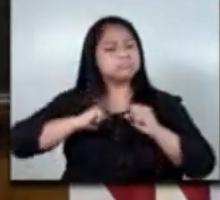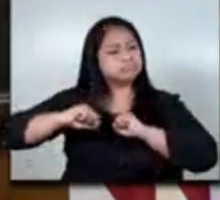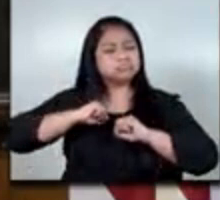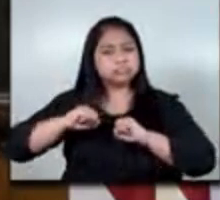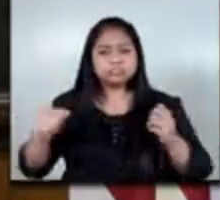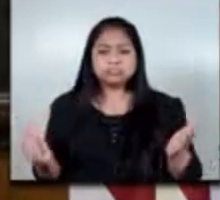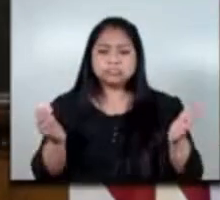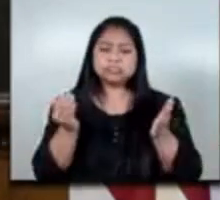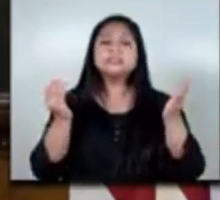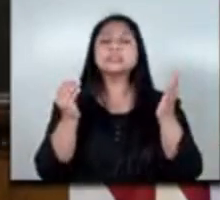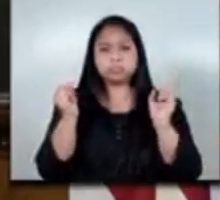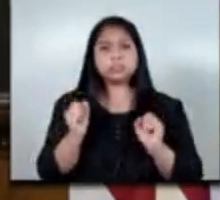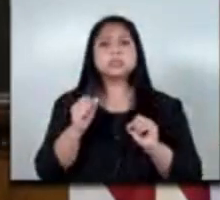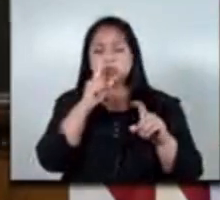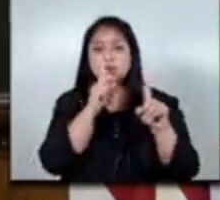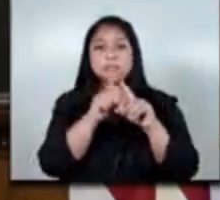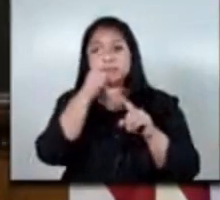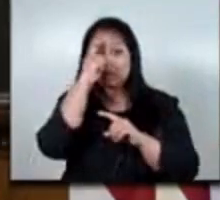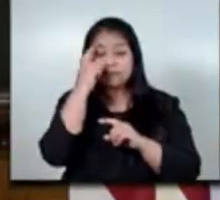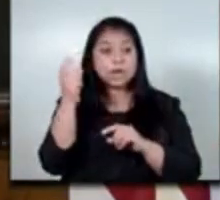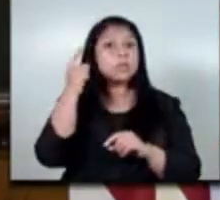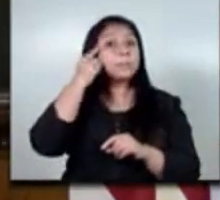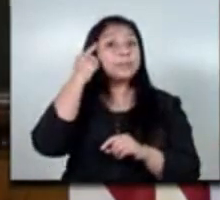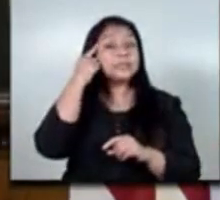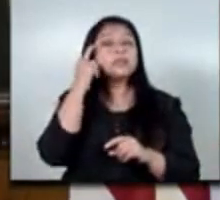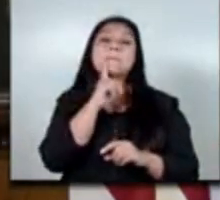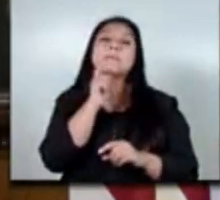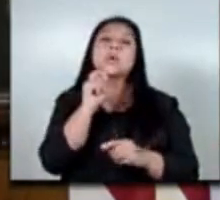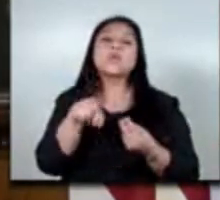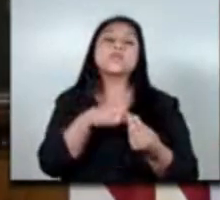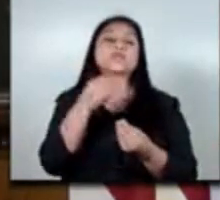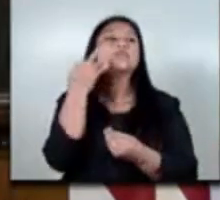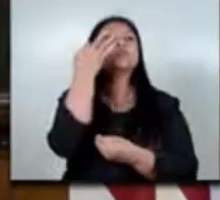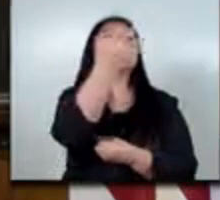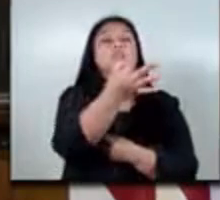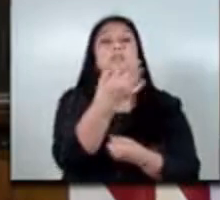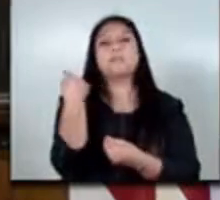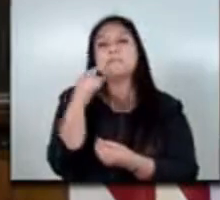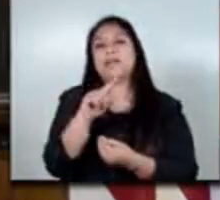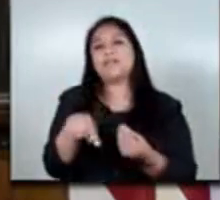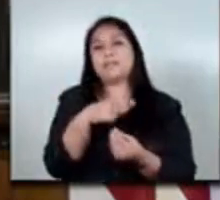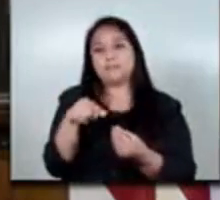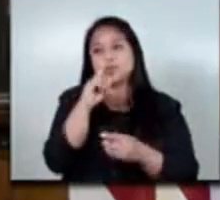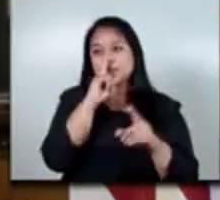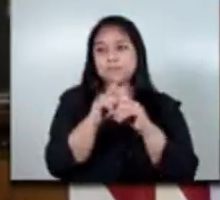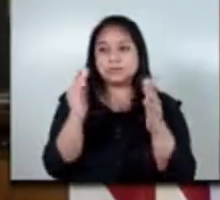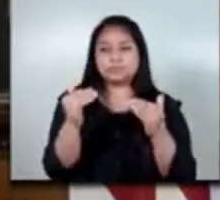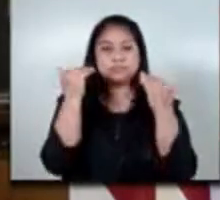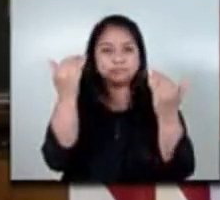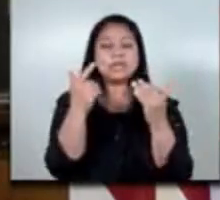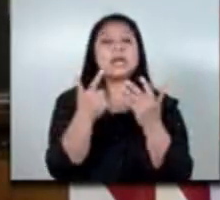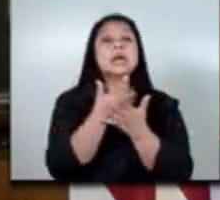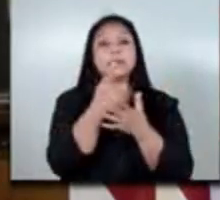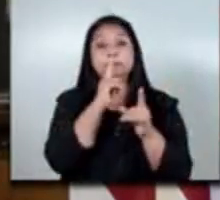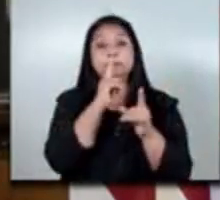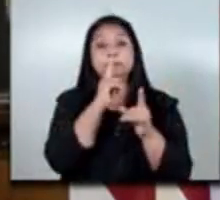y y trabajando siempre pensando en un mejor futuro para nuestras familias y poner en alto siempre el nombre de guatemala porque